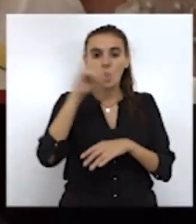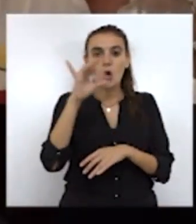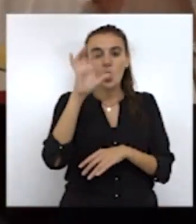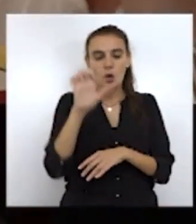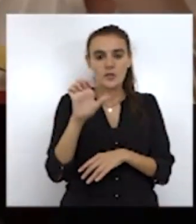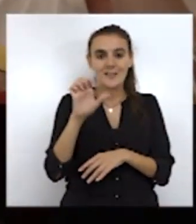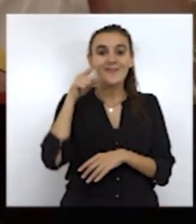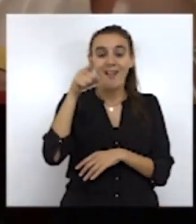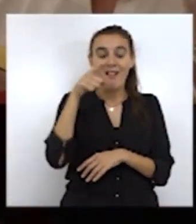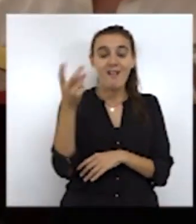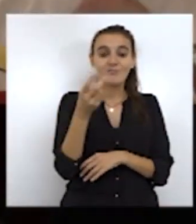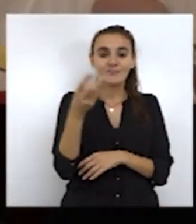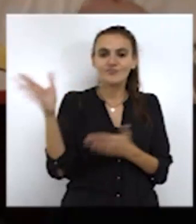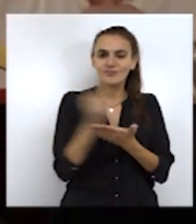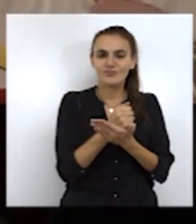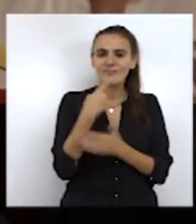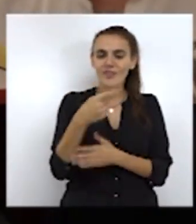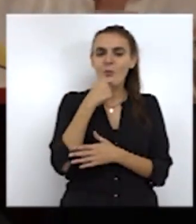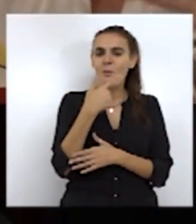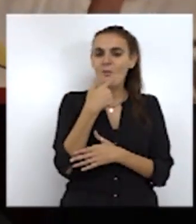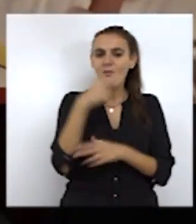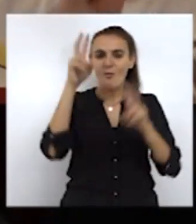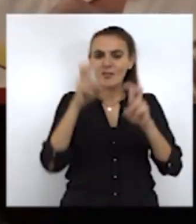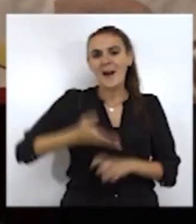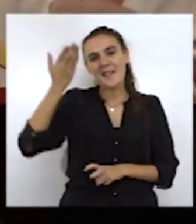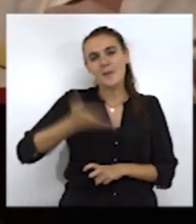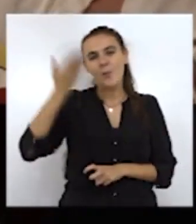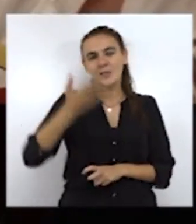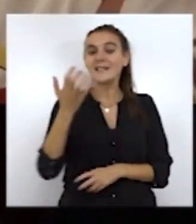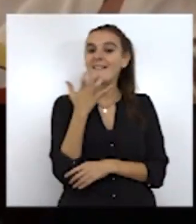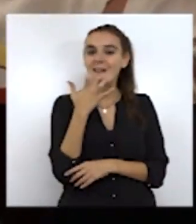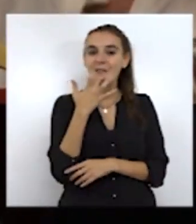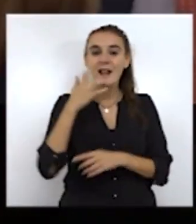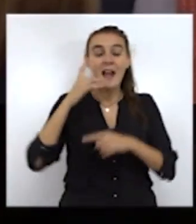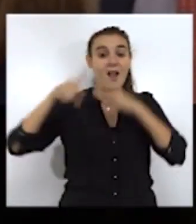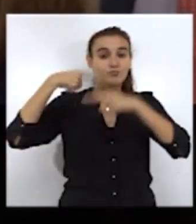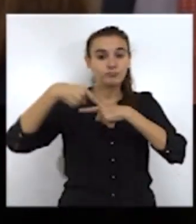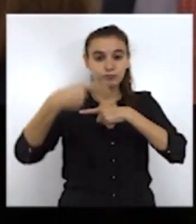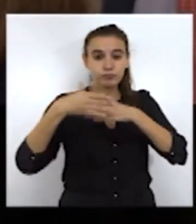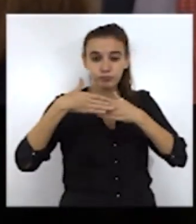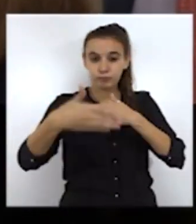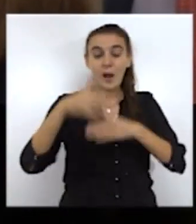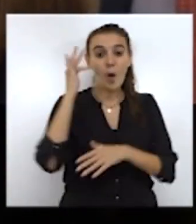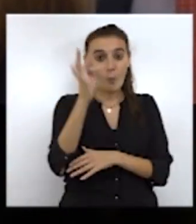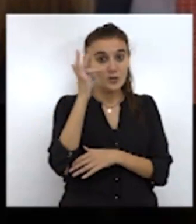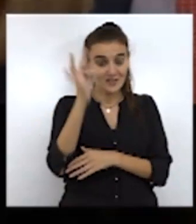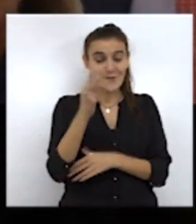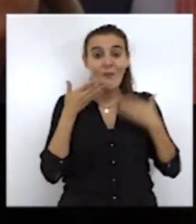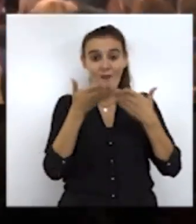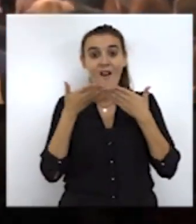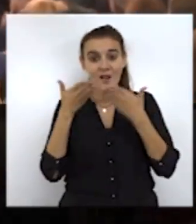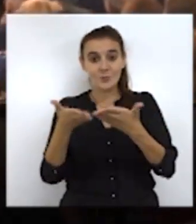Juan Viva señaló en su intervención que se ponía de relieve en este acto el valor de la ejemplaridad, las trayectorias, las virtudes que